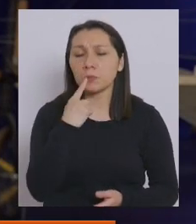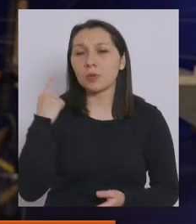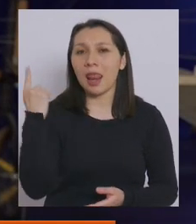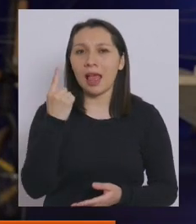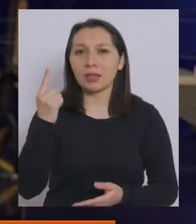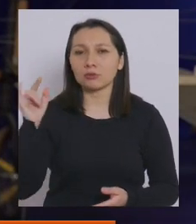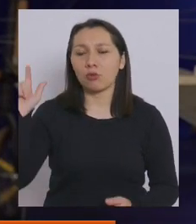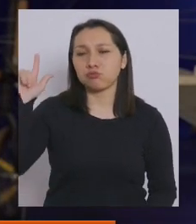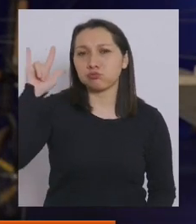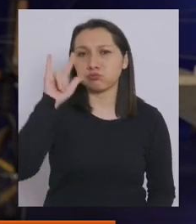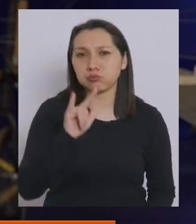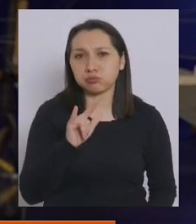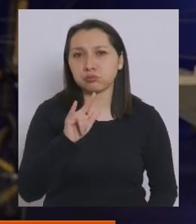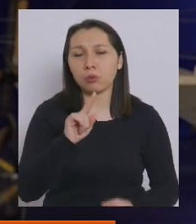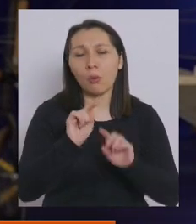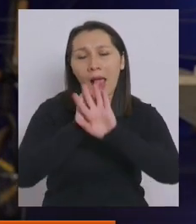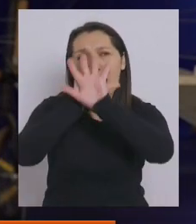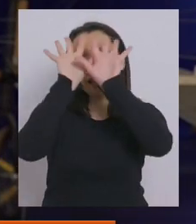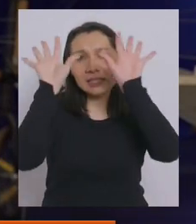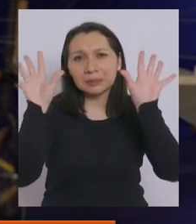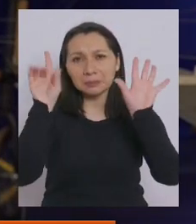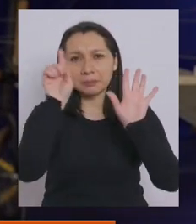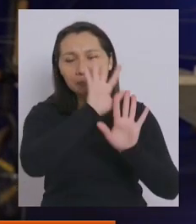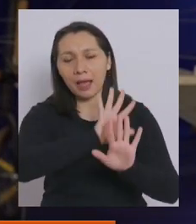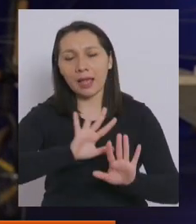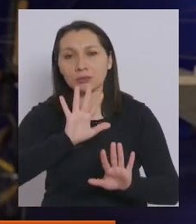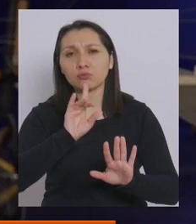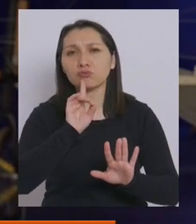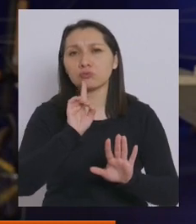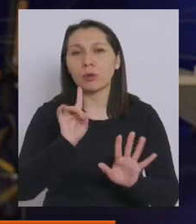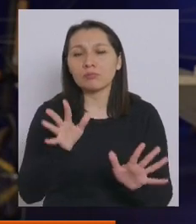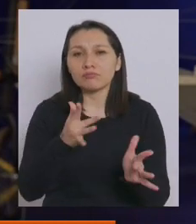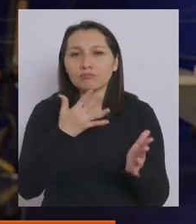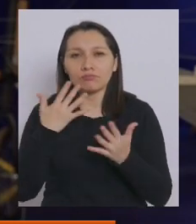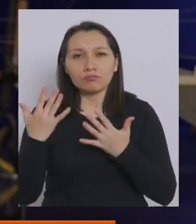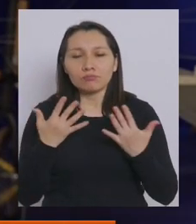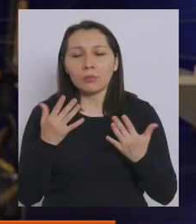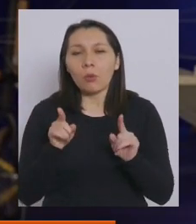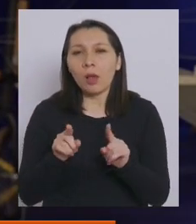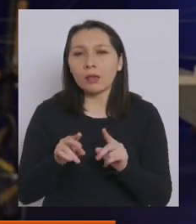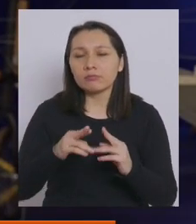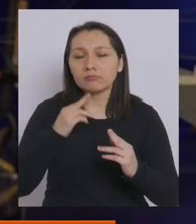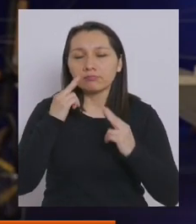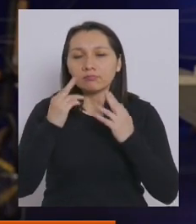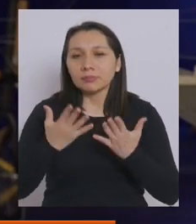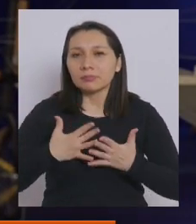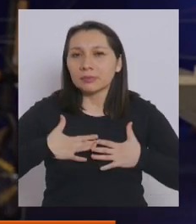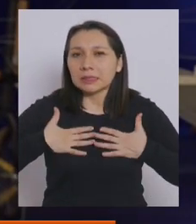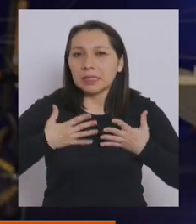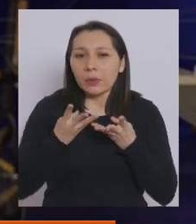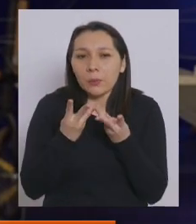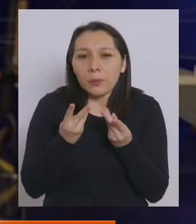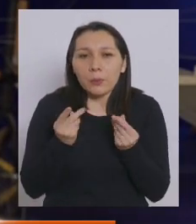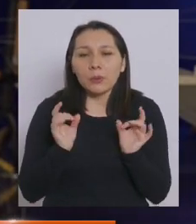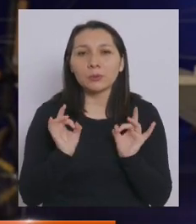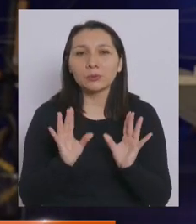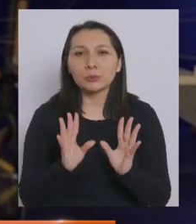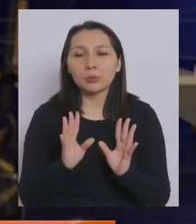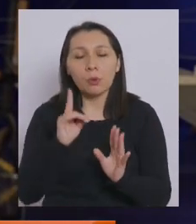Aeronáutico y del Espacio, donde se respira y se siente el espíritu